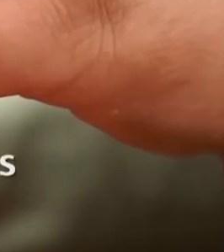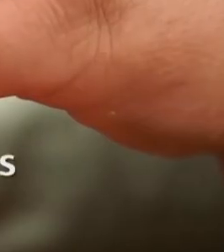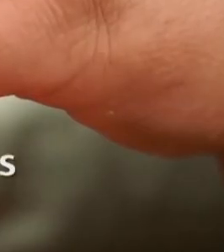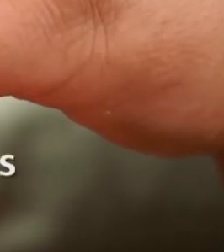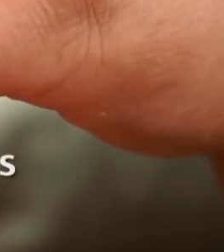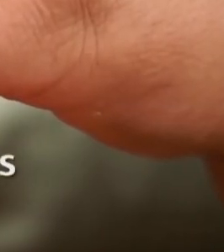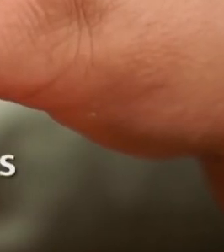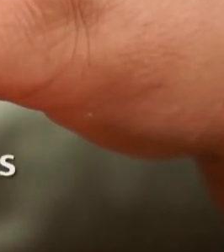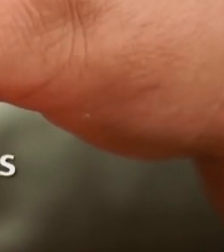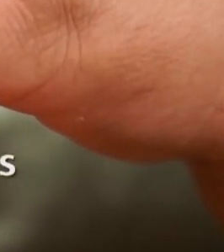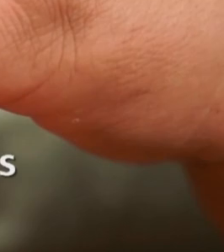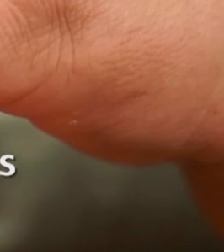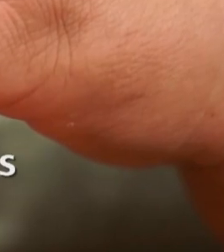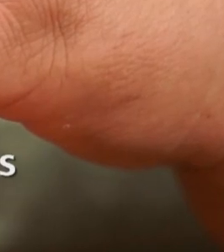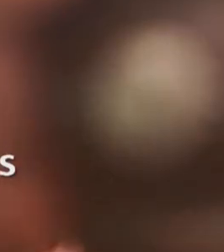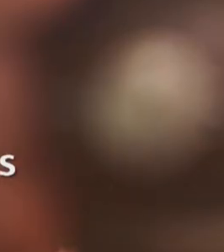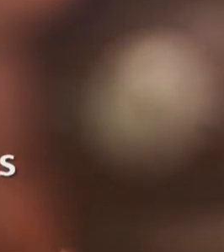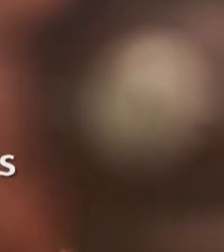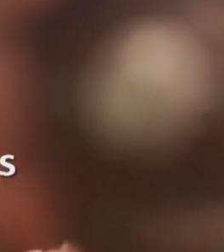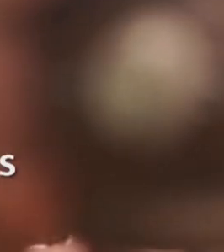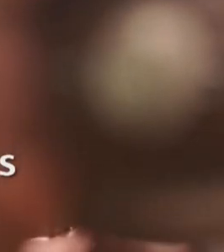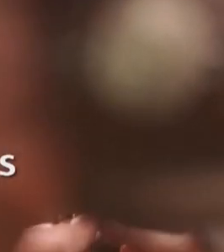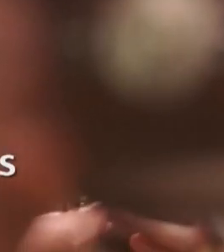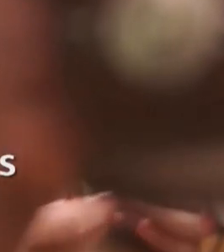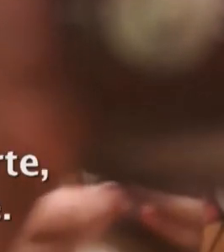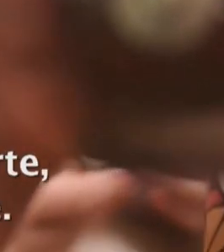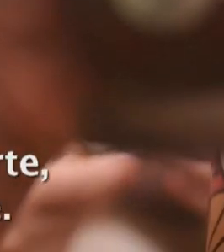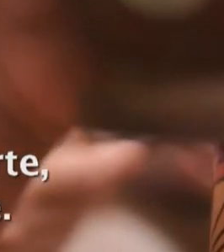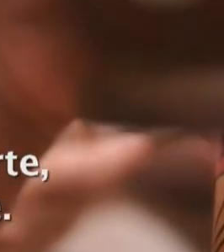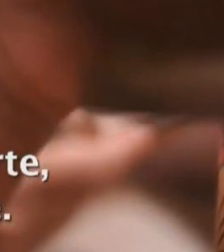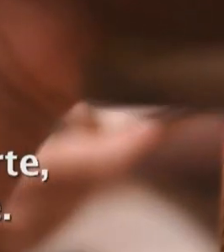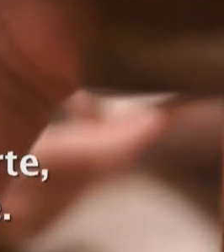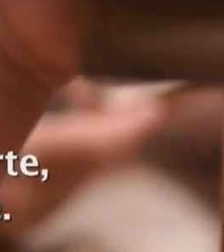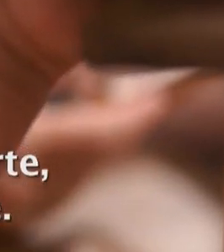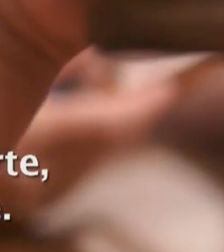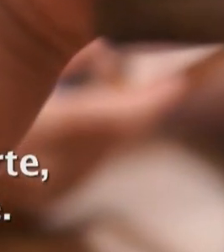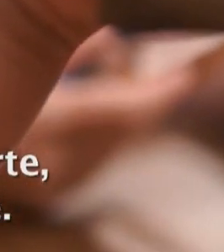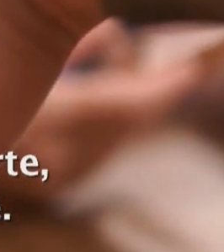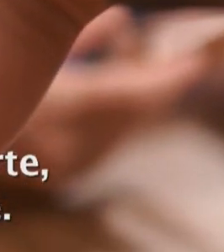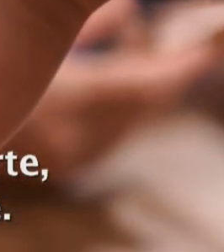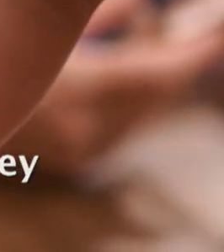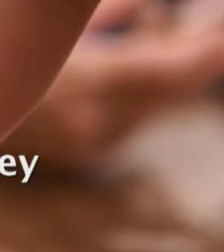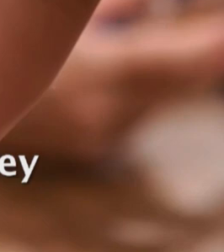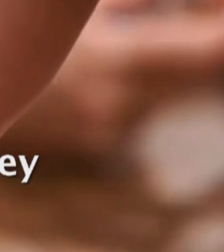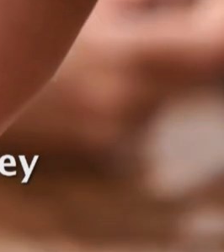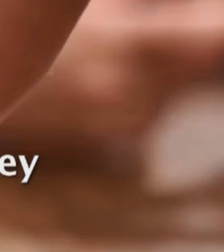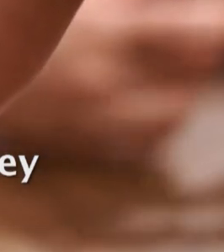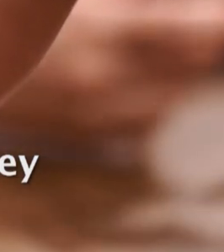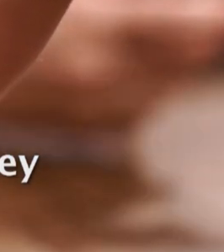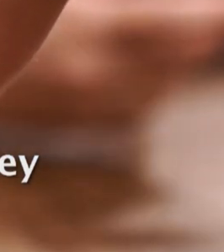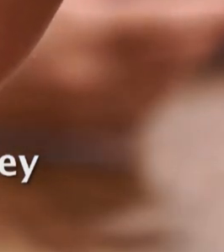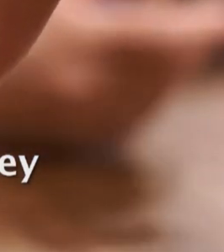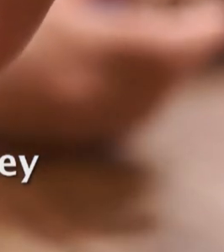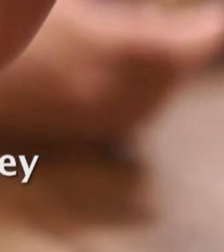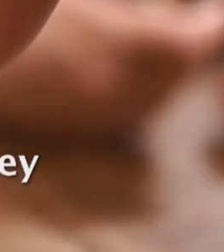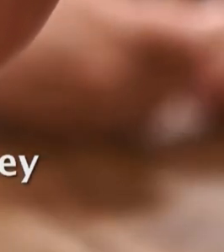y considero que las leyes se transforman, no pueden no transformarte, no pueden no cambiarte. A mí me parece que una